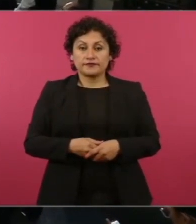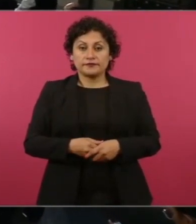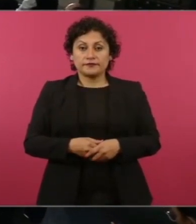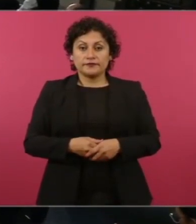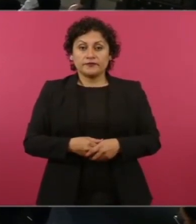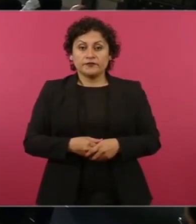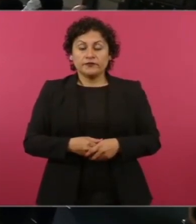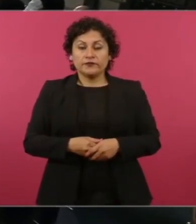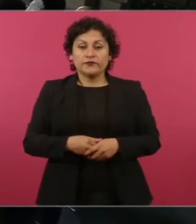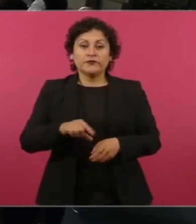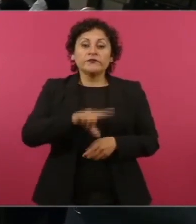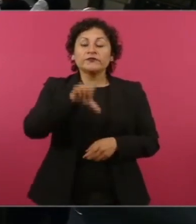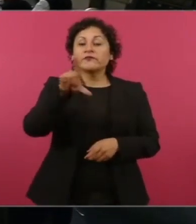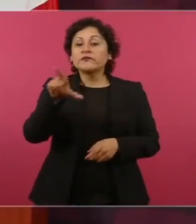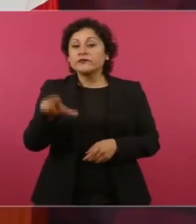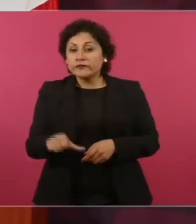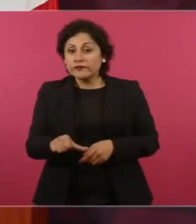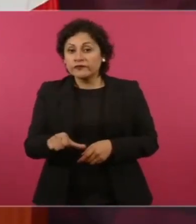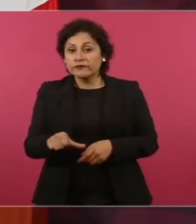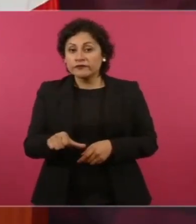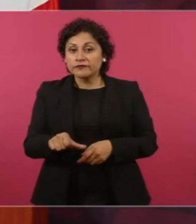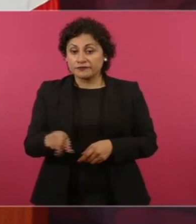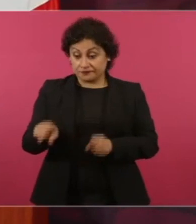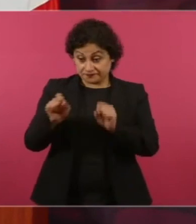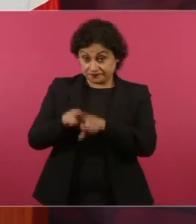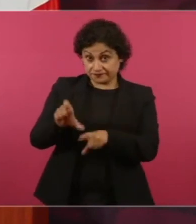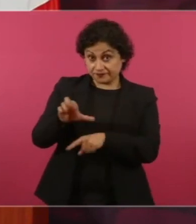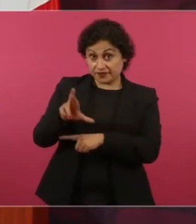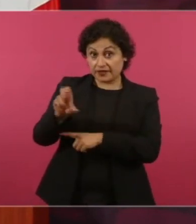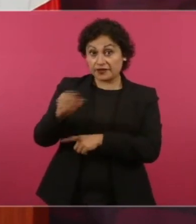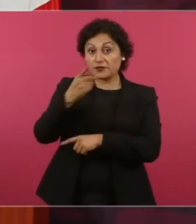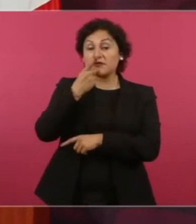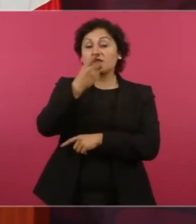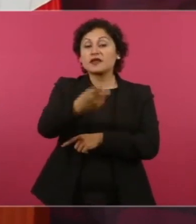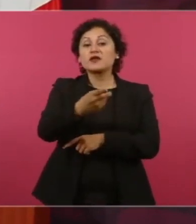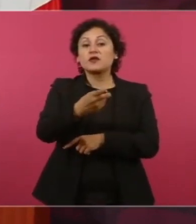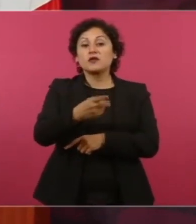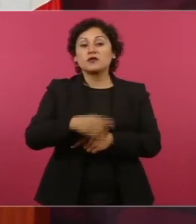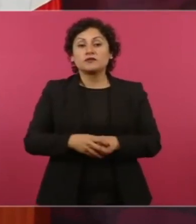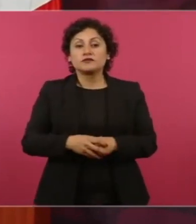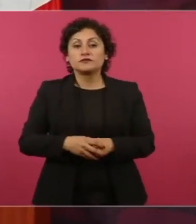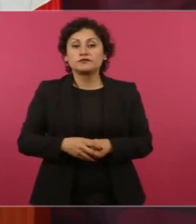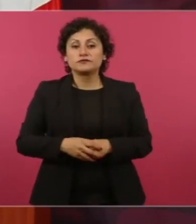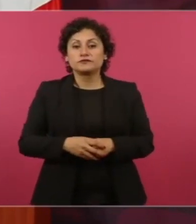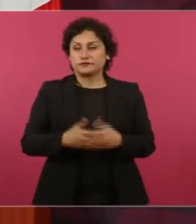Y luego dijo ¿para qué hacen esto?